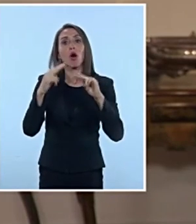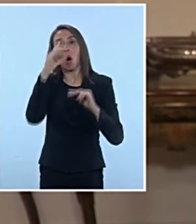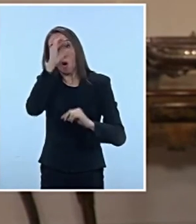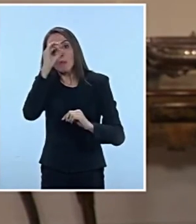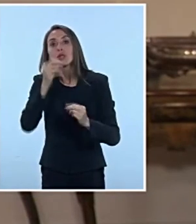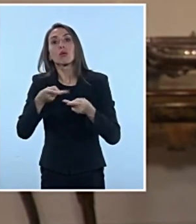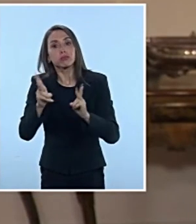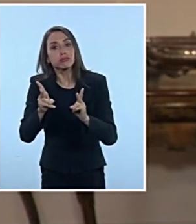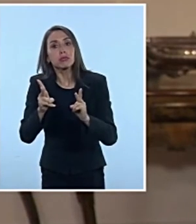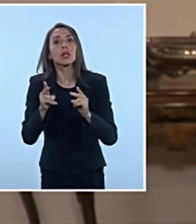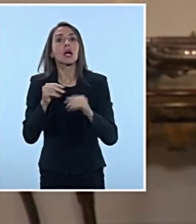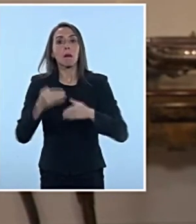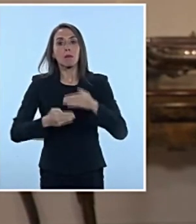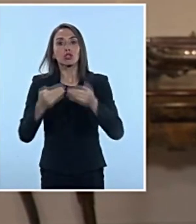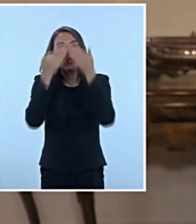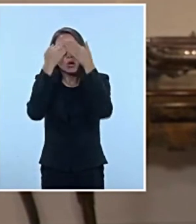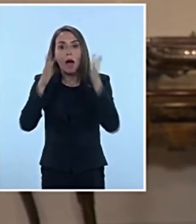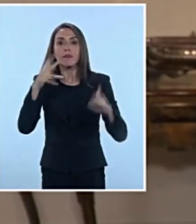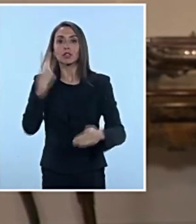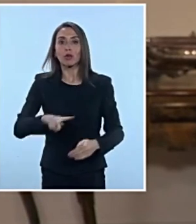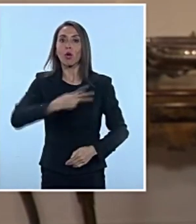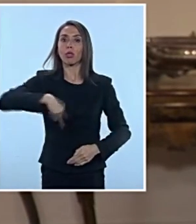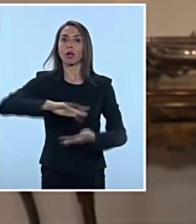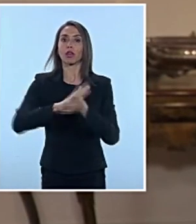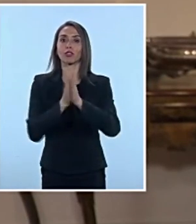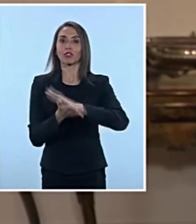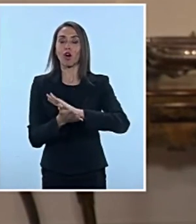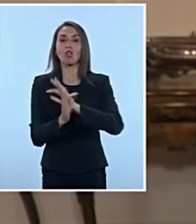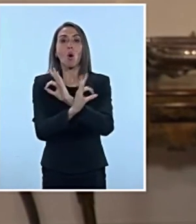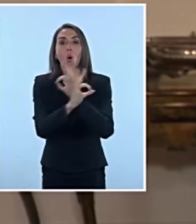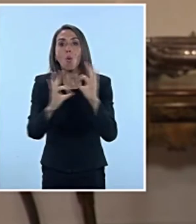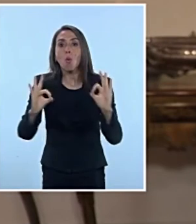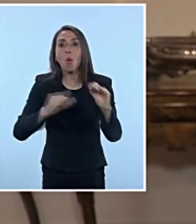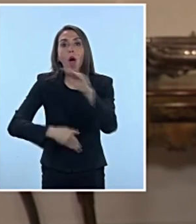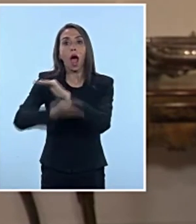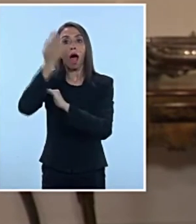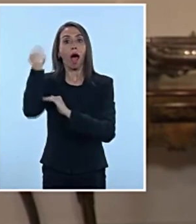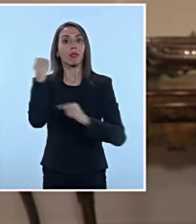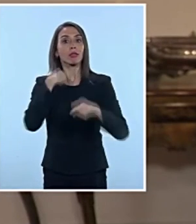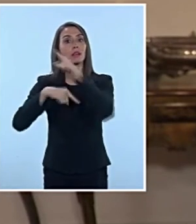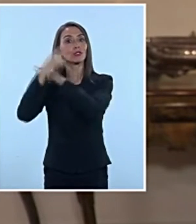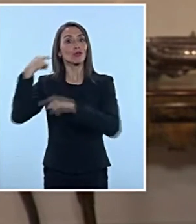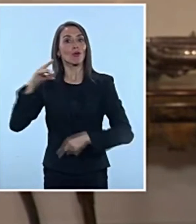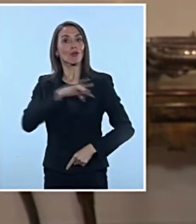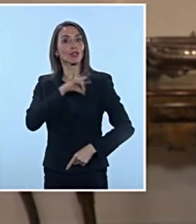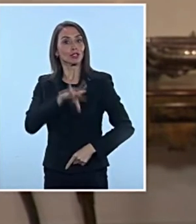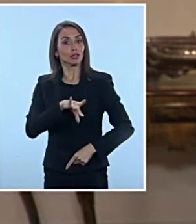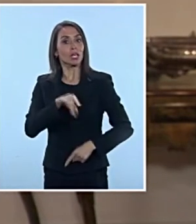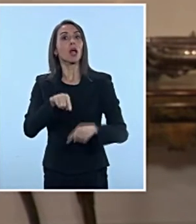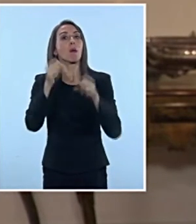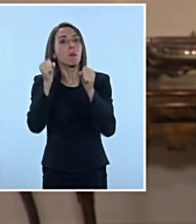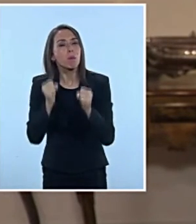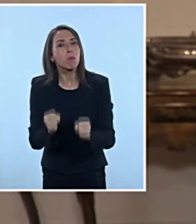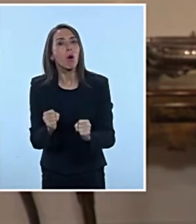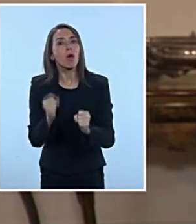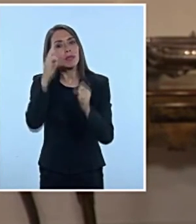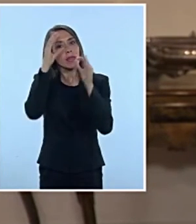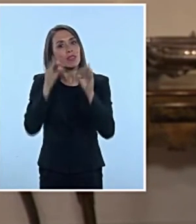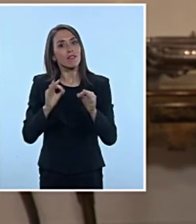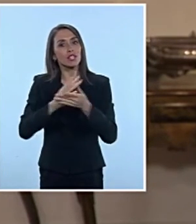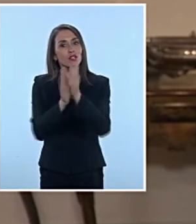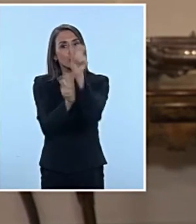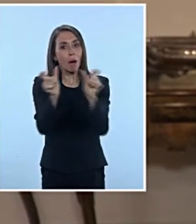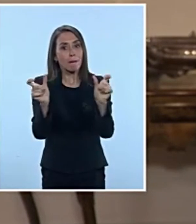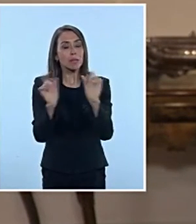El proceso es abierto y nos pertenece a todos. Como nunca antes en nuestra historia, hoy tenemos la capacidad para definir entre